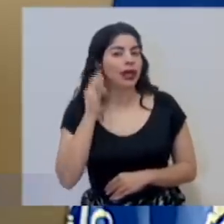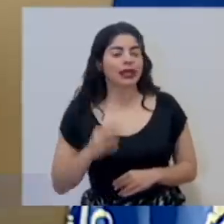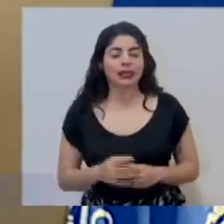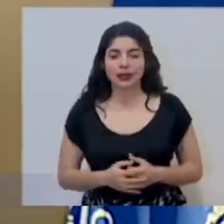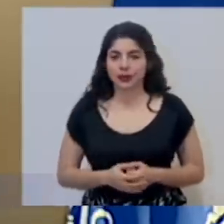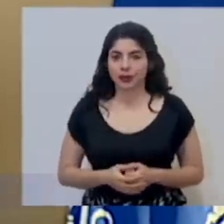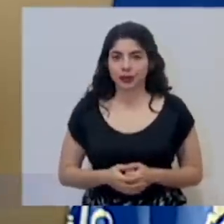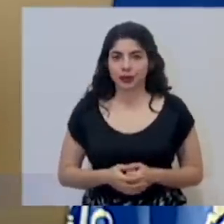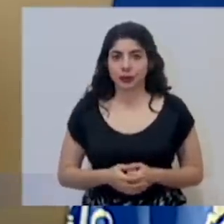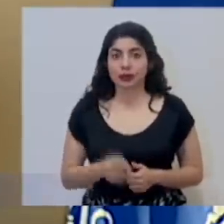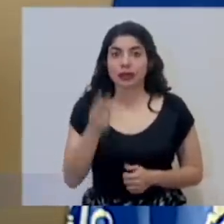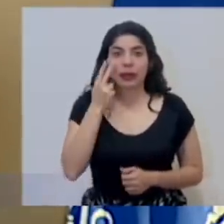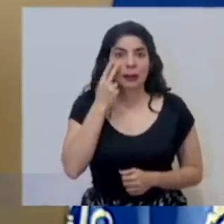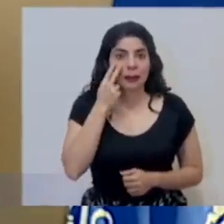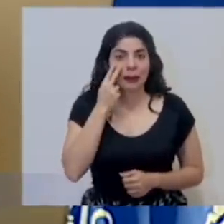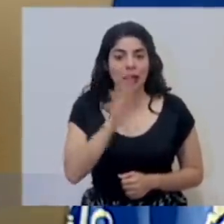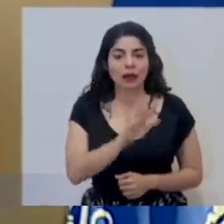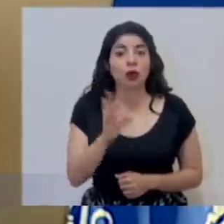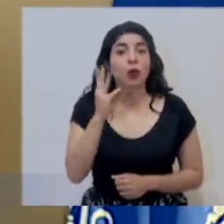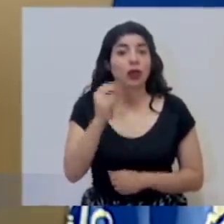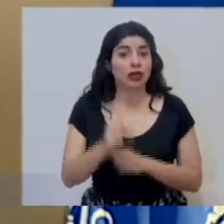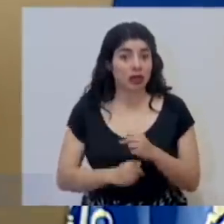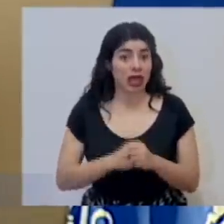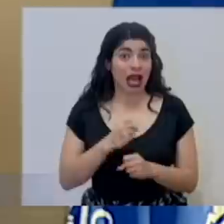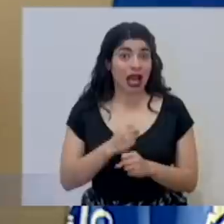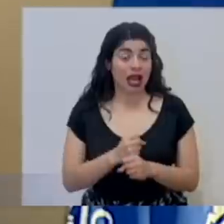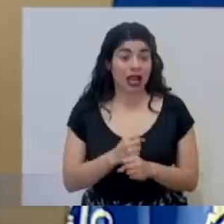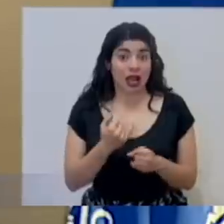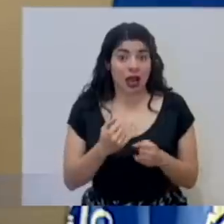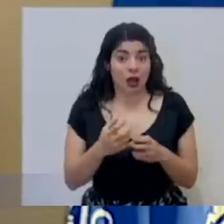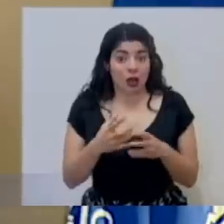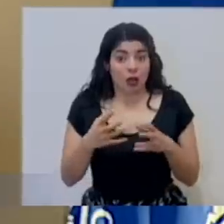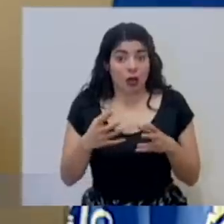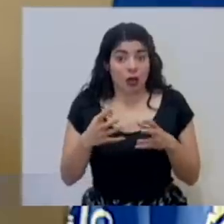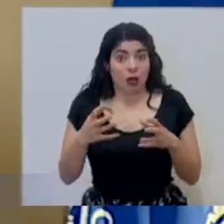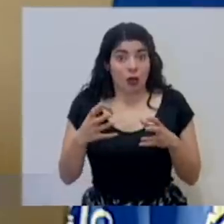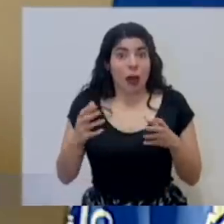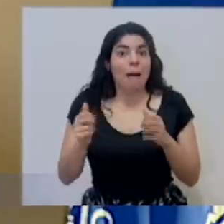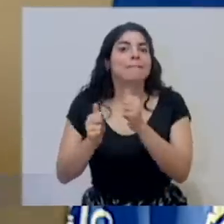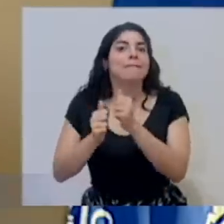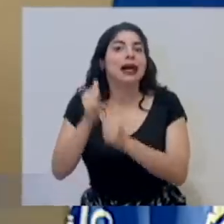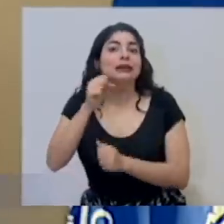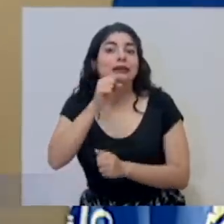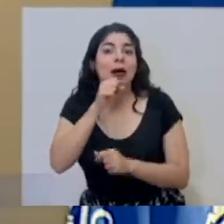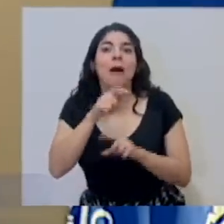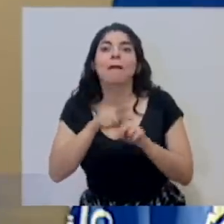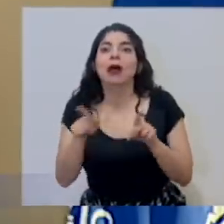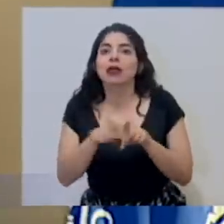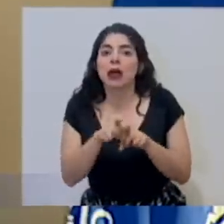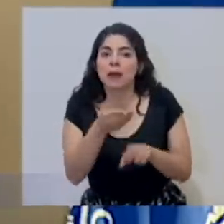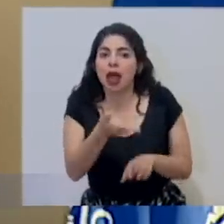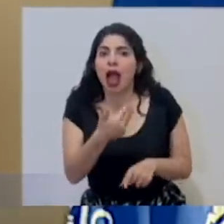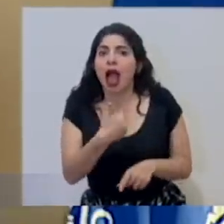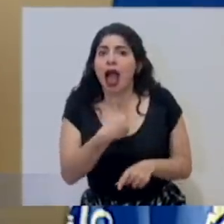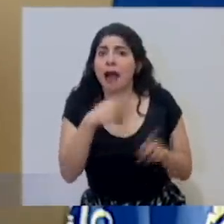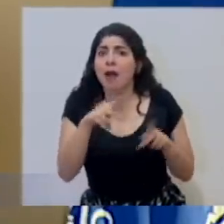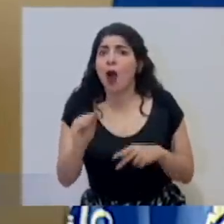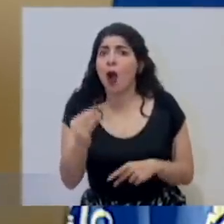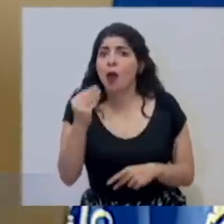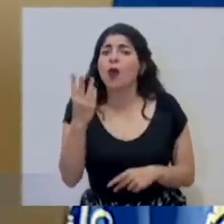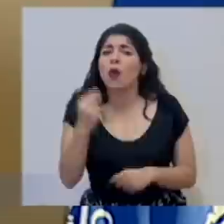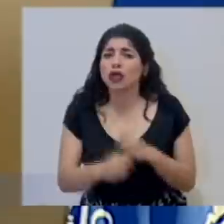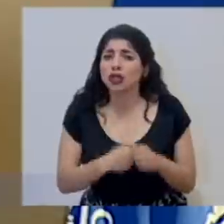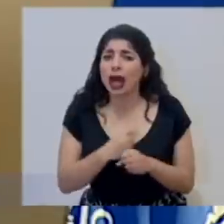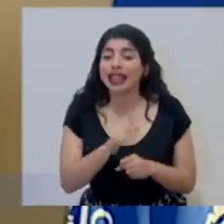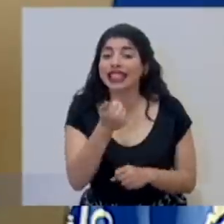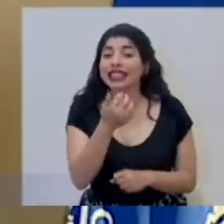mujeres. Vean ustedes el rango de edad, que es cierto que se acumula hacia personas mayores, pero tenemos personas tan jóvenes